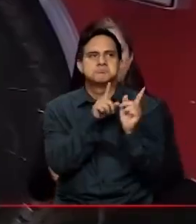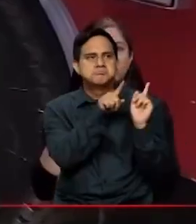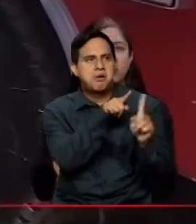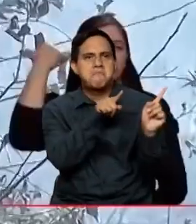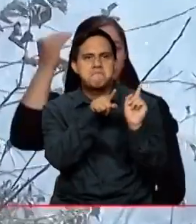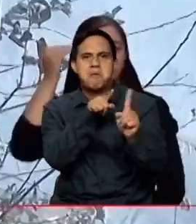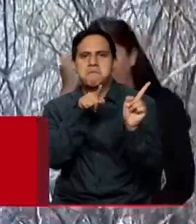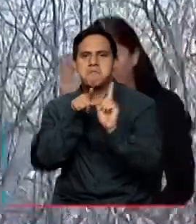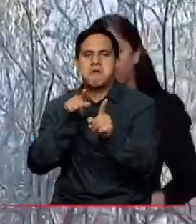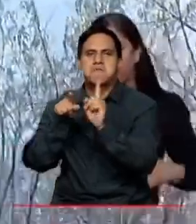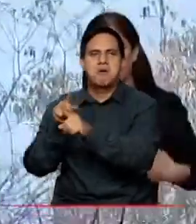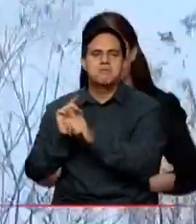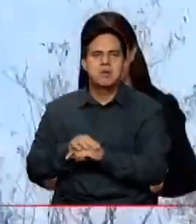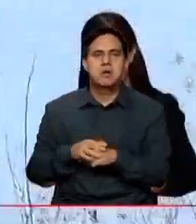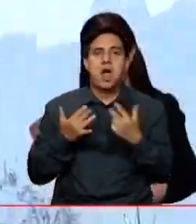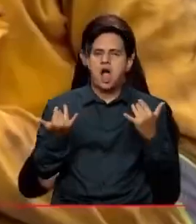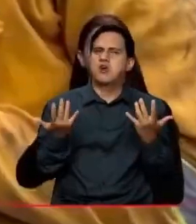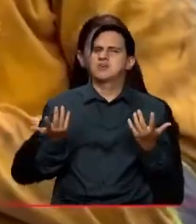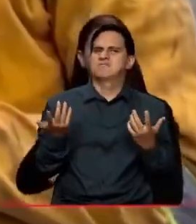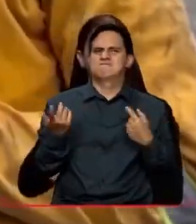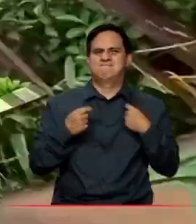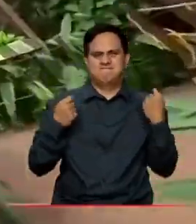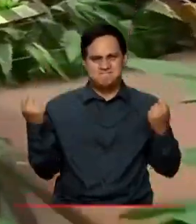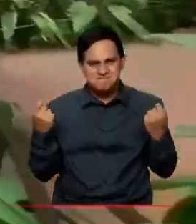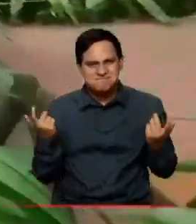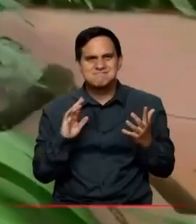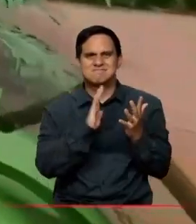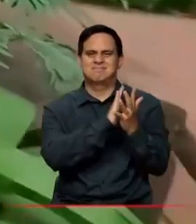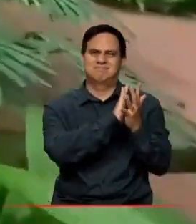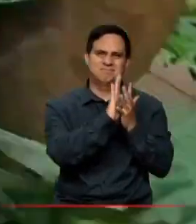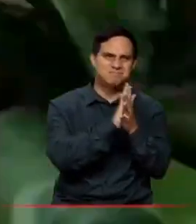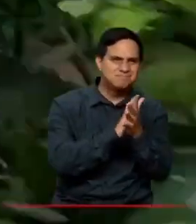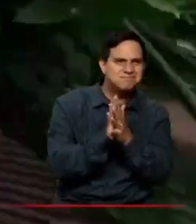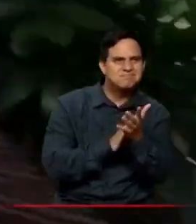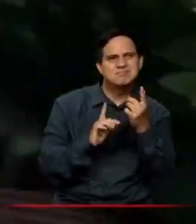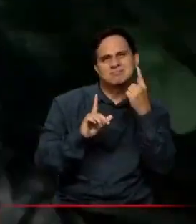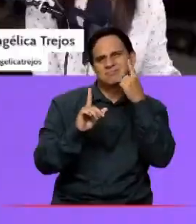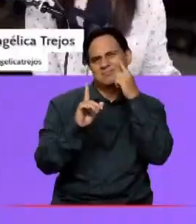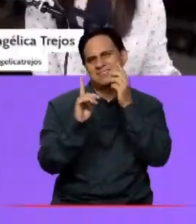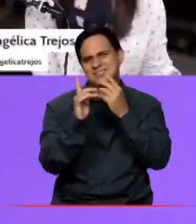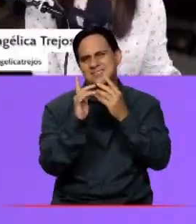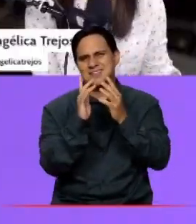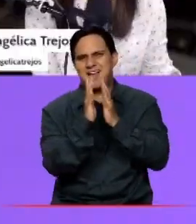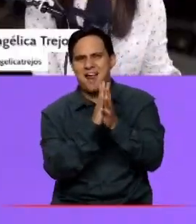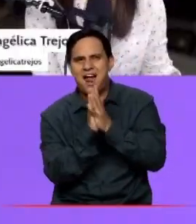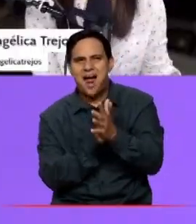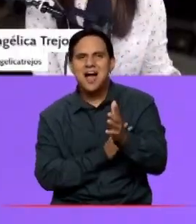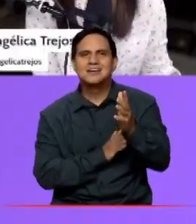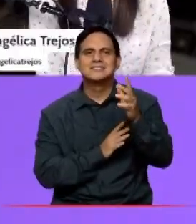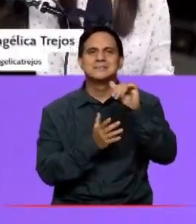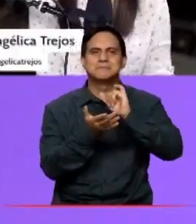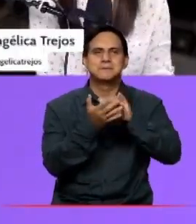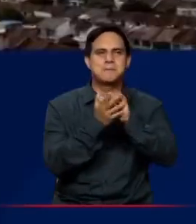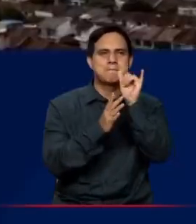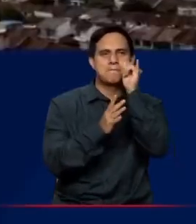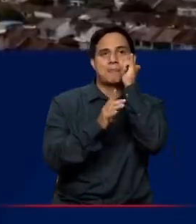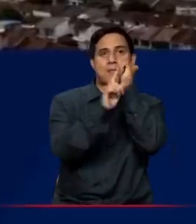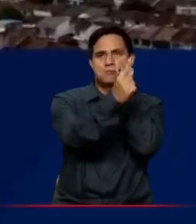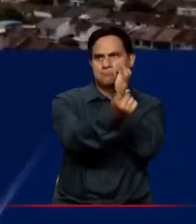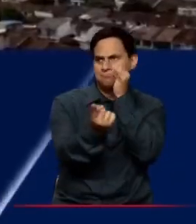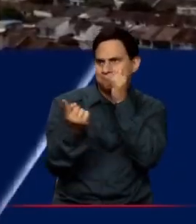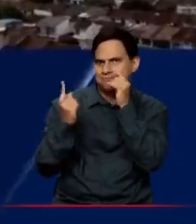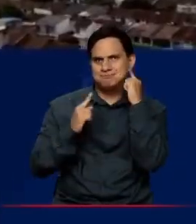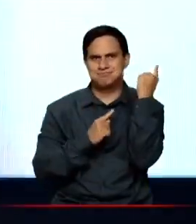Venimos con más producción, con más periodismo móvil, con periodismo multimedia, con narrativas 360, fortaleciendo las transmisiones de streaming.